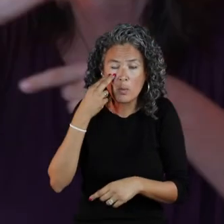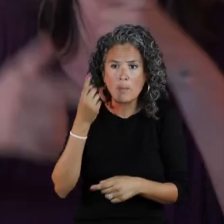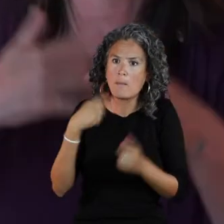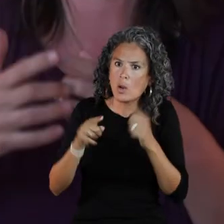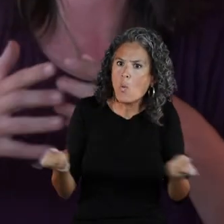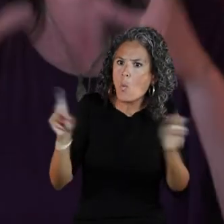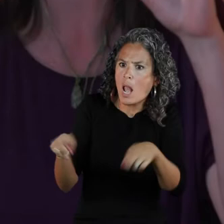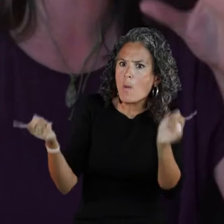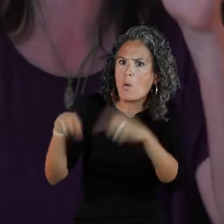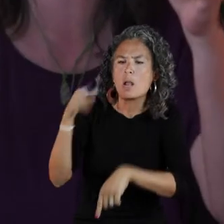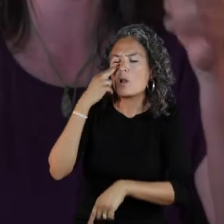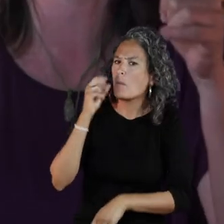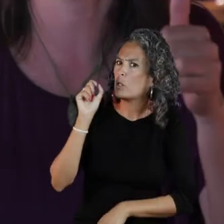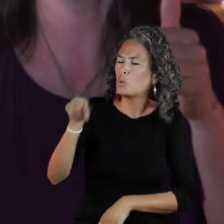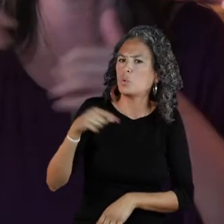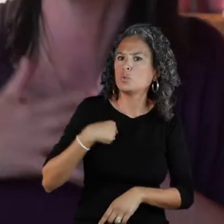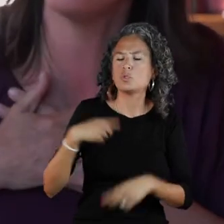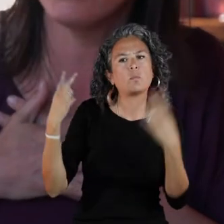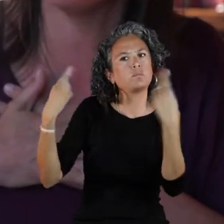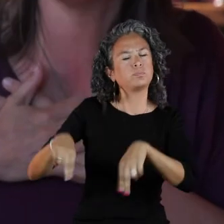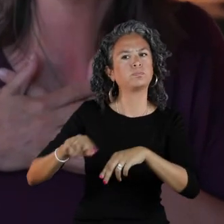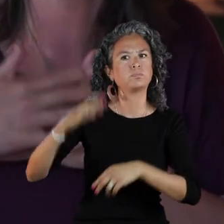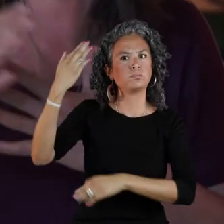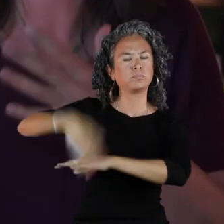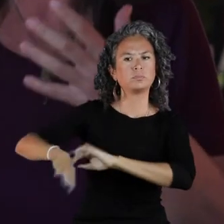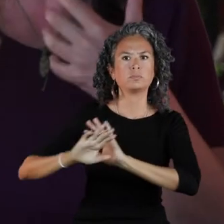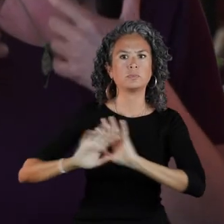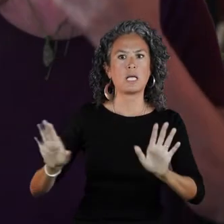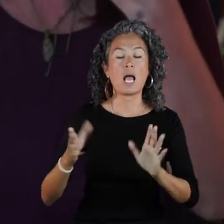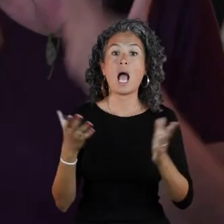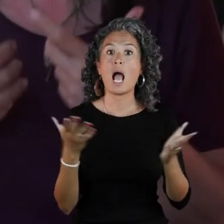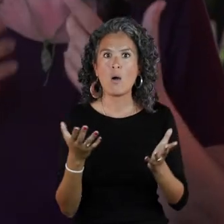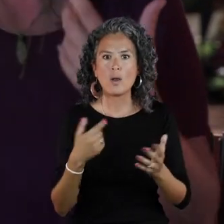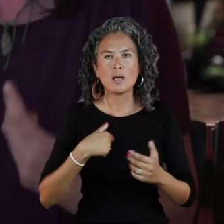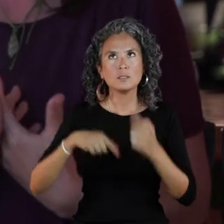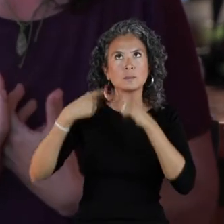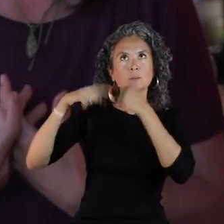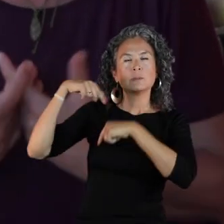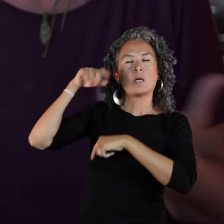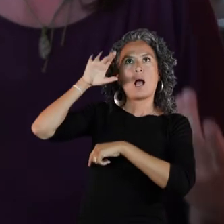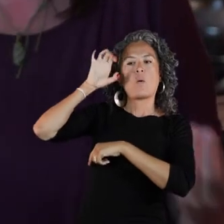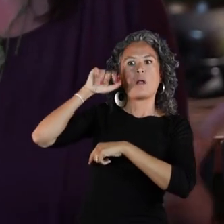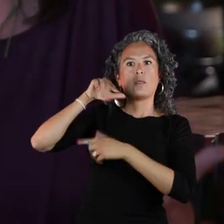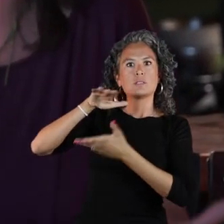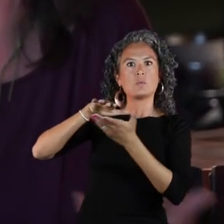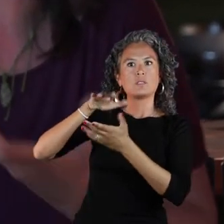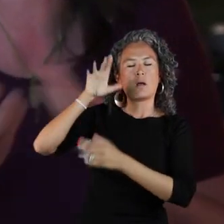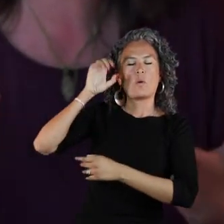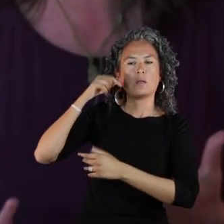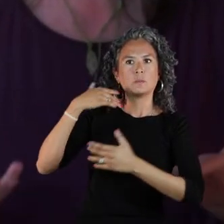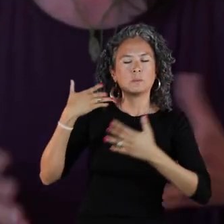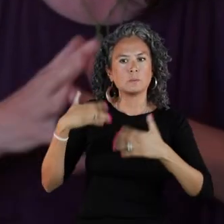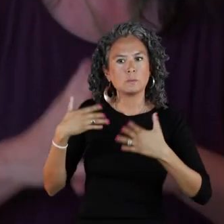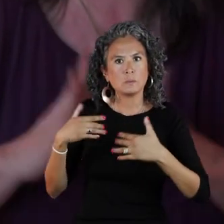cuenta pero sigues cayendo, ya es un tema tuyo. Yo no lo quiero elegir para mí, ¿no? Y ahora, con el paso de los años, ver hacia atrás